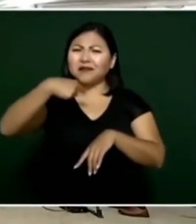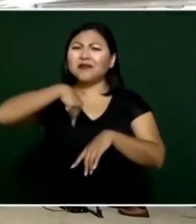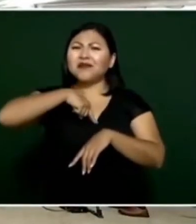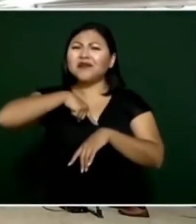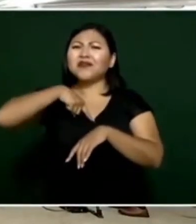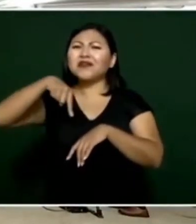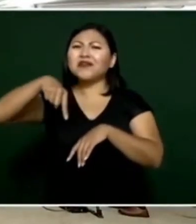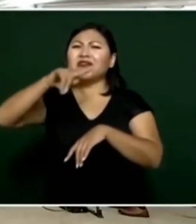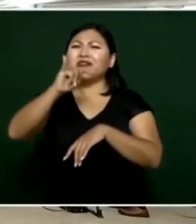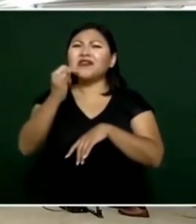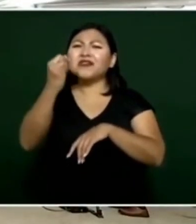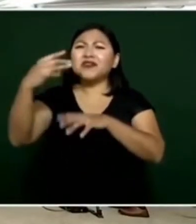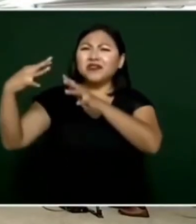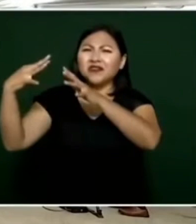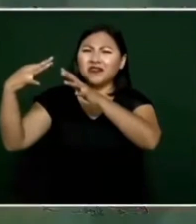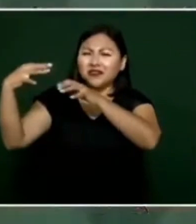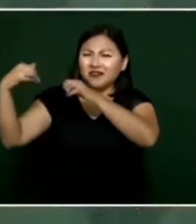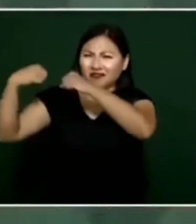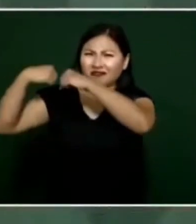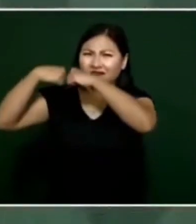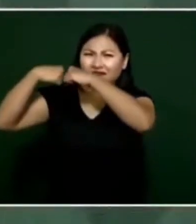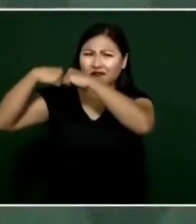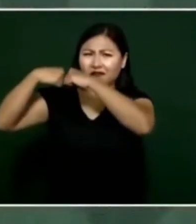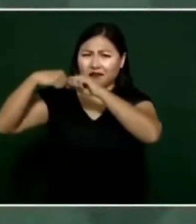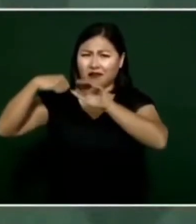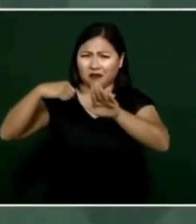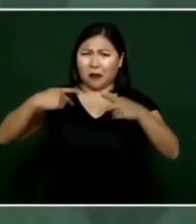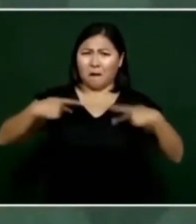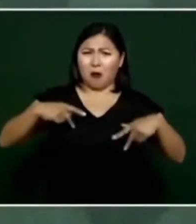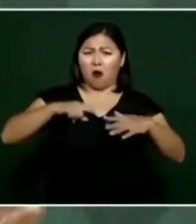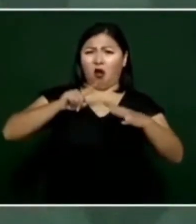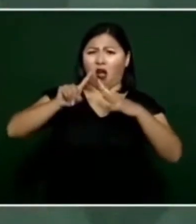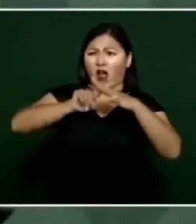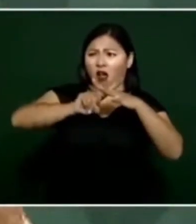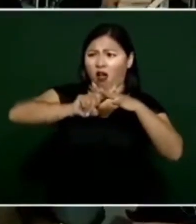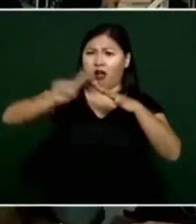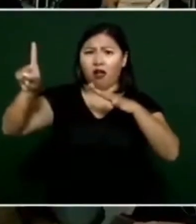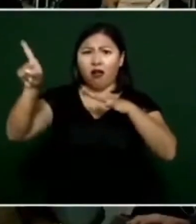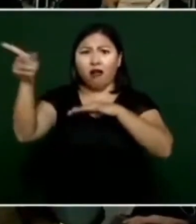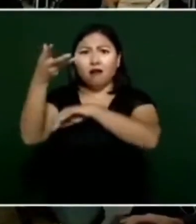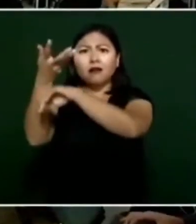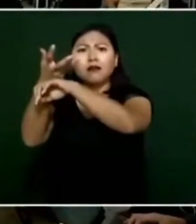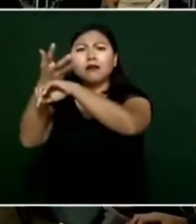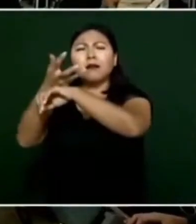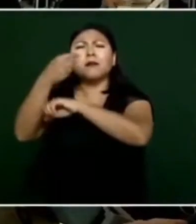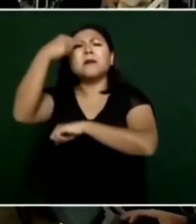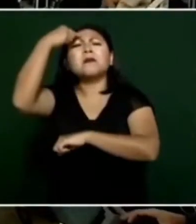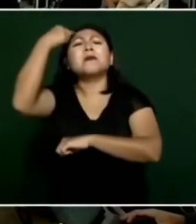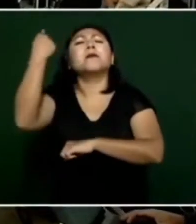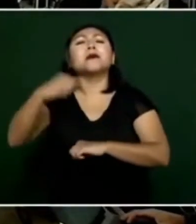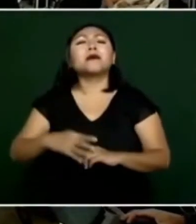migrantes a Estados Unidos van a trabajar van a buscarse la vida